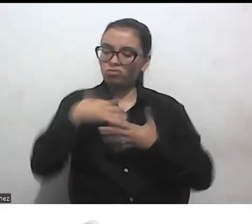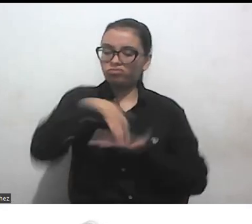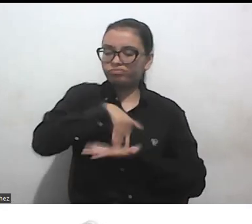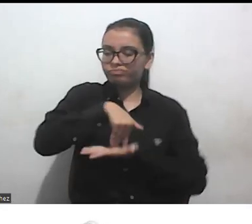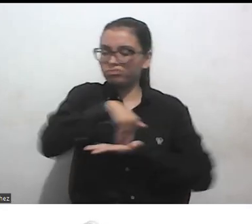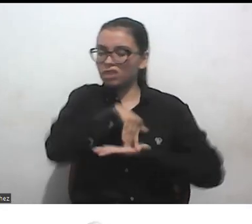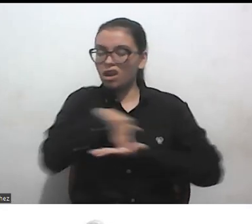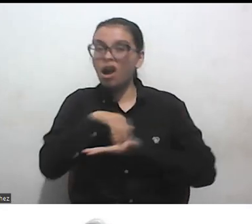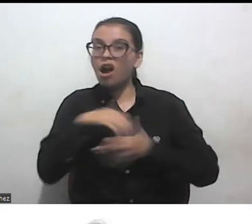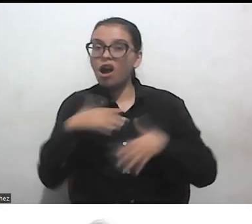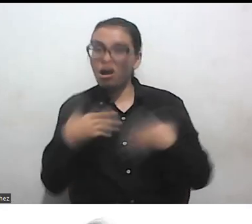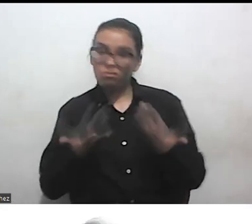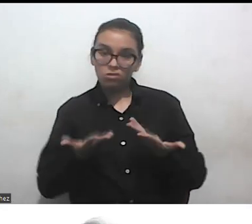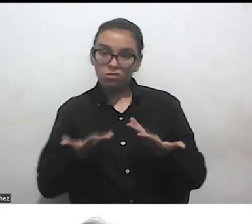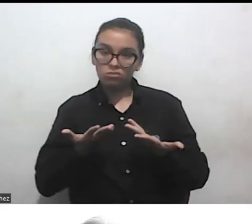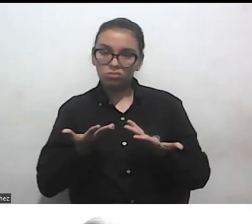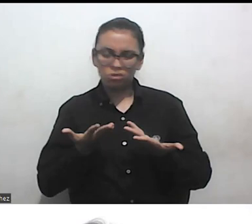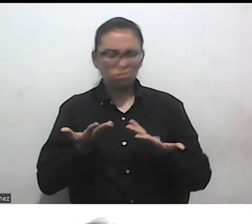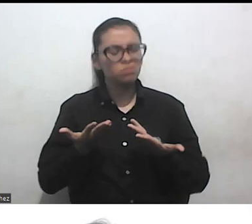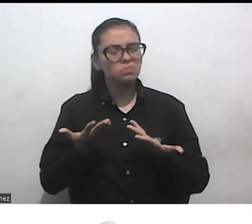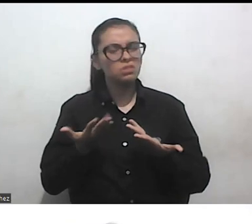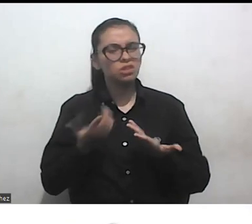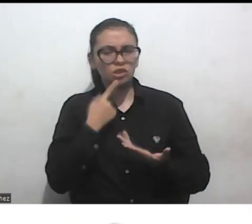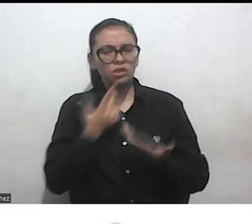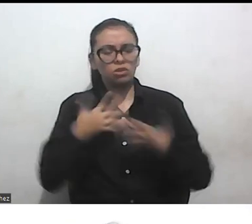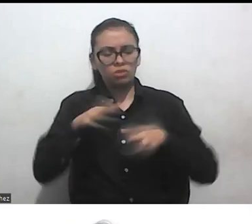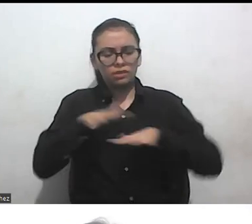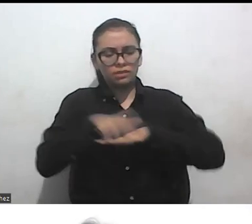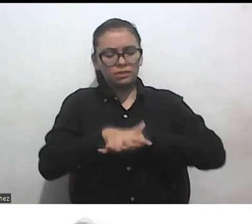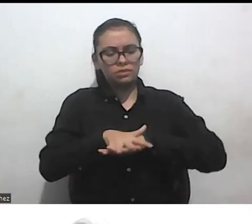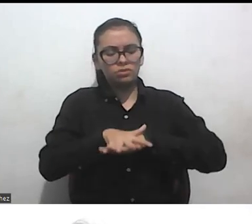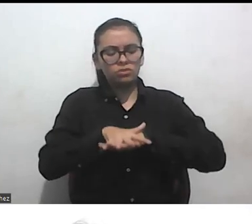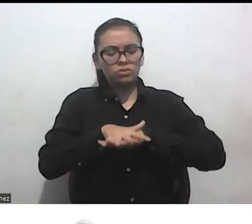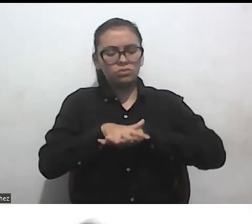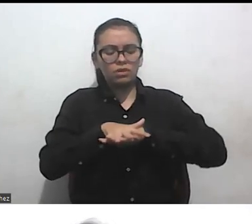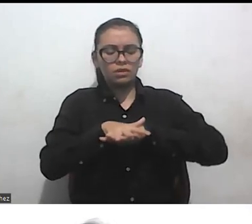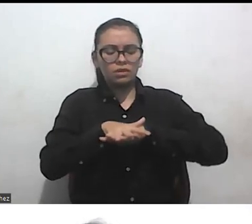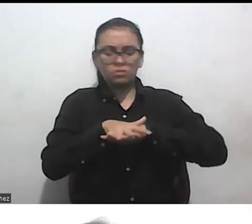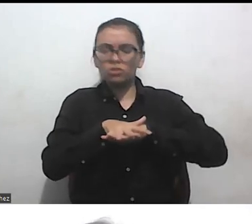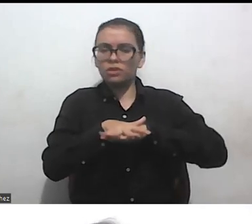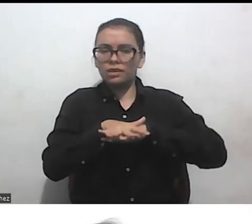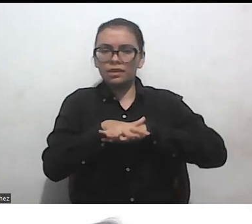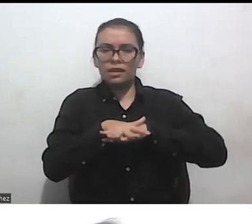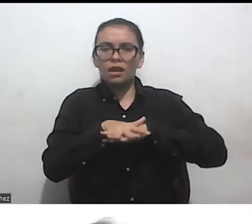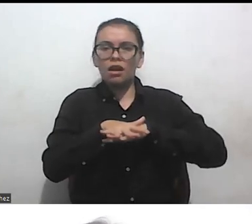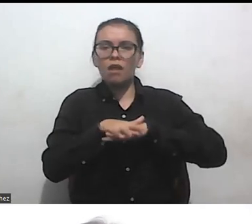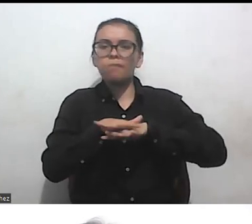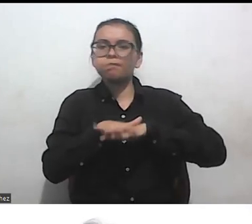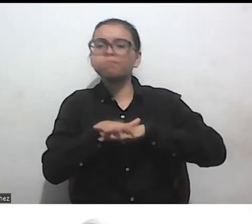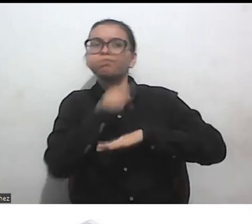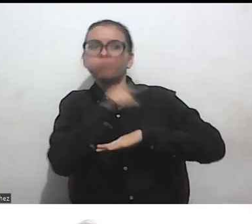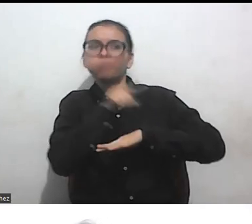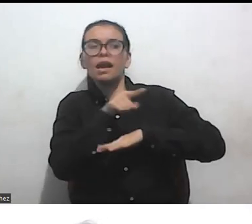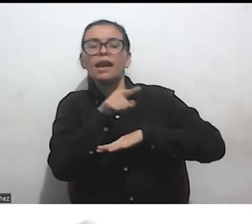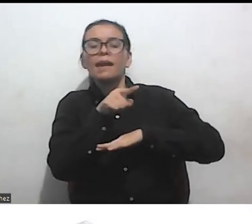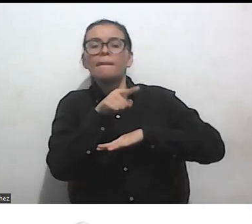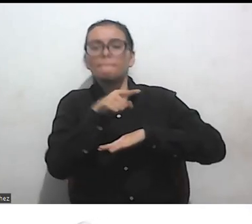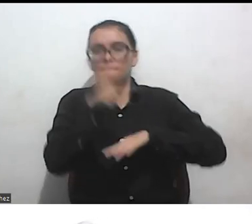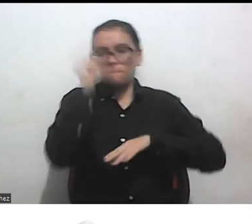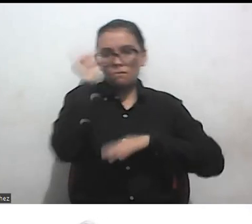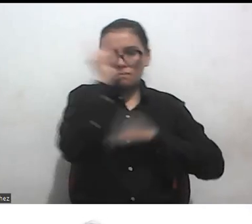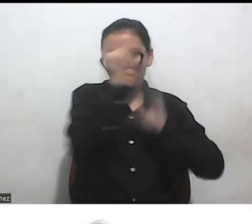de la interseccionalidad, así como la van a encontrar en políticas públicas, en